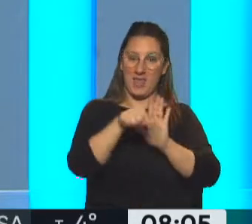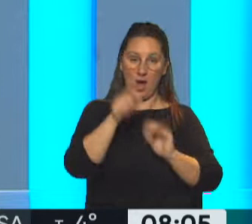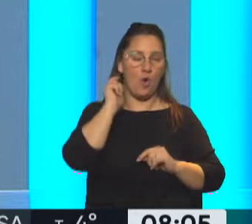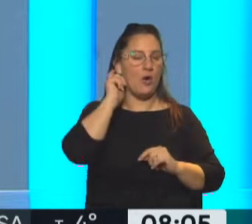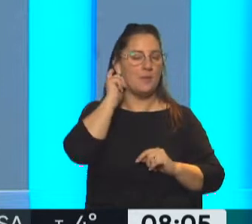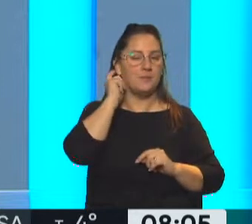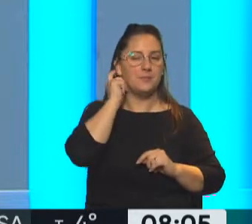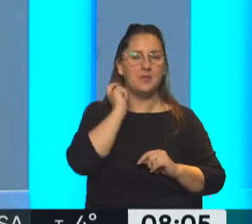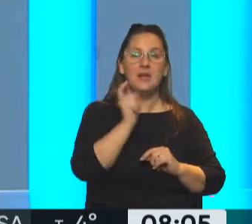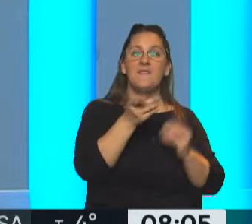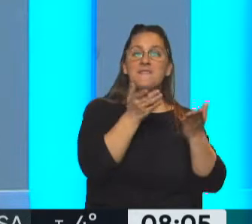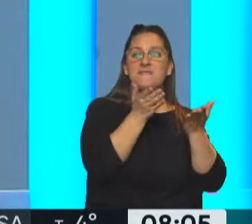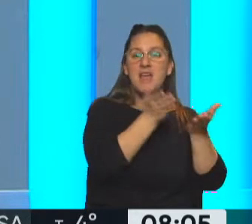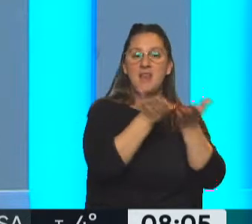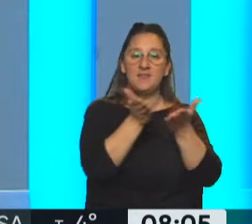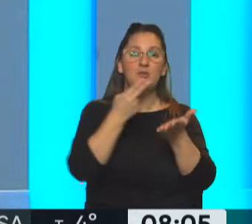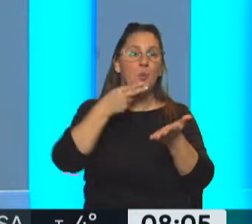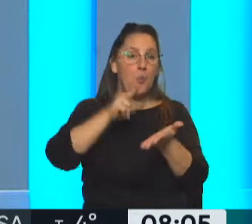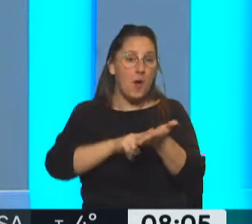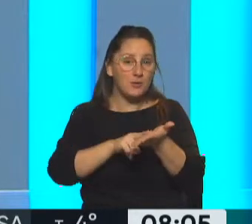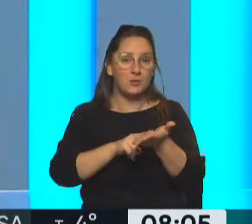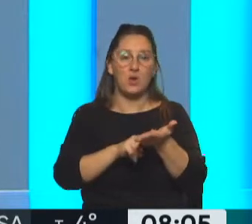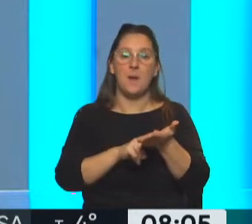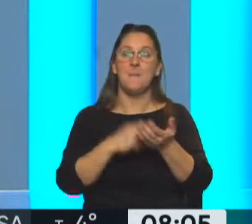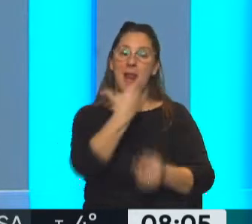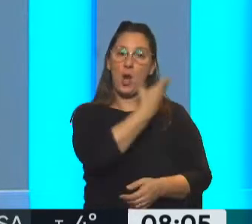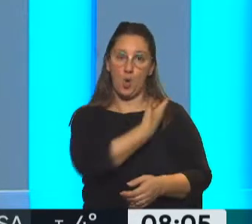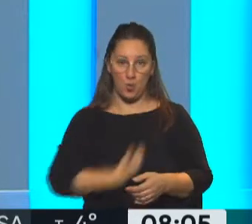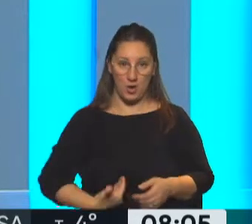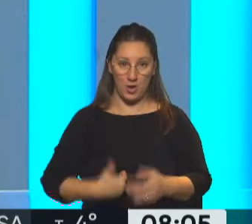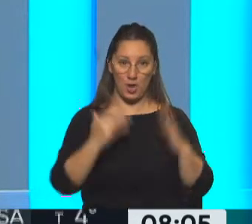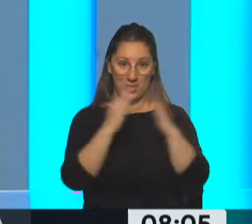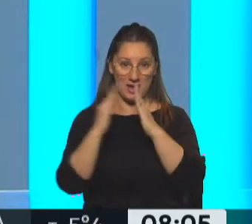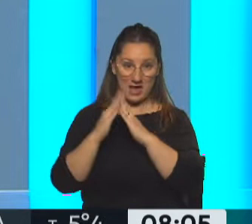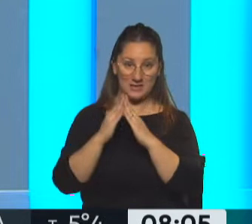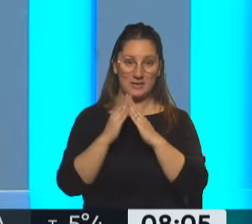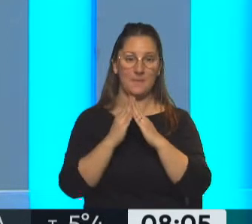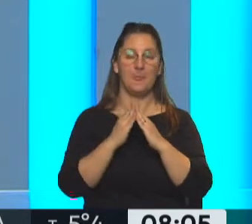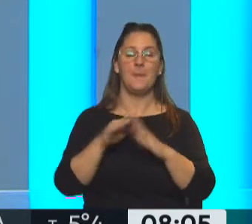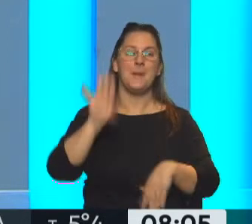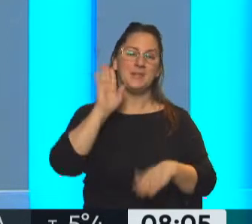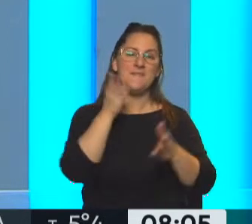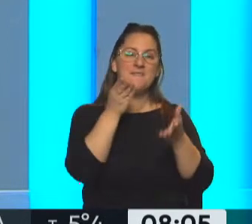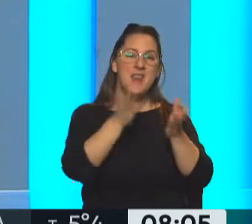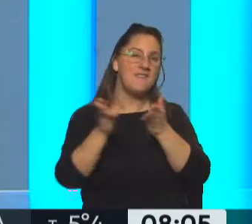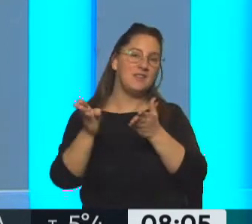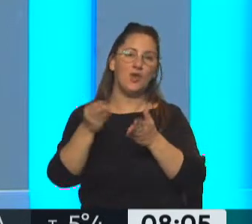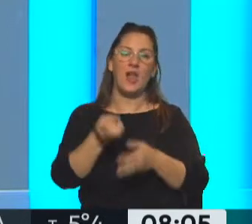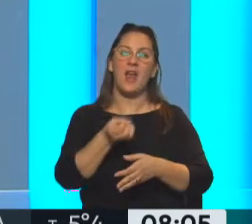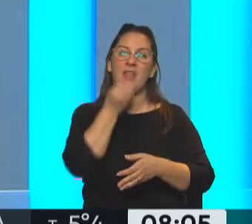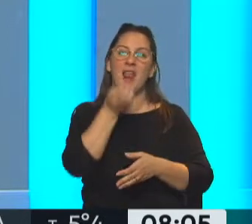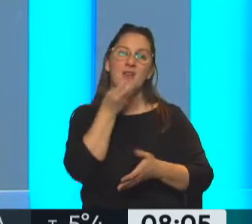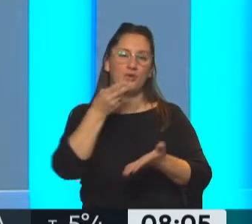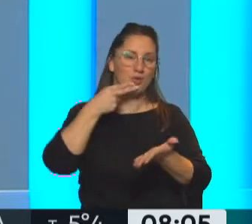los beneficios impositivos para aquellos propietarios, beneficios principalmente en las declaraciones de